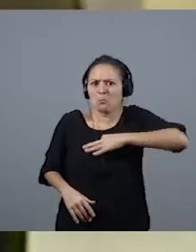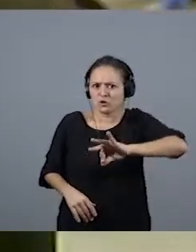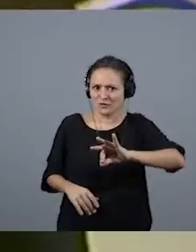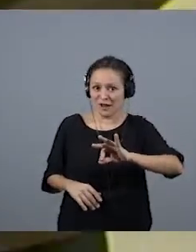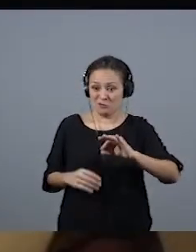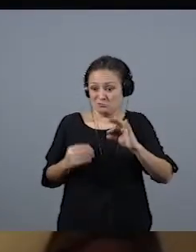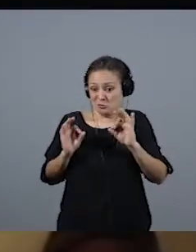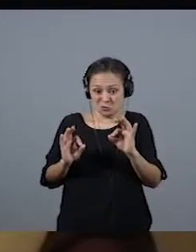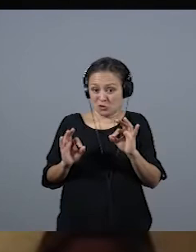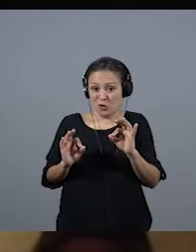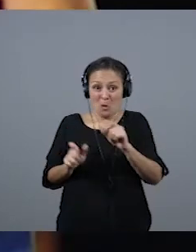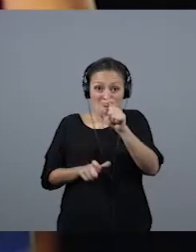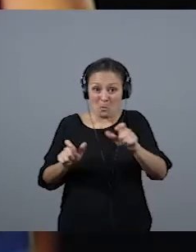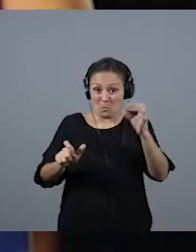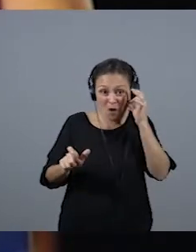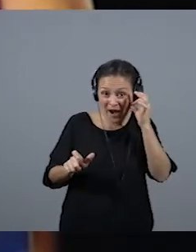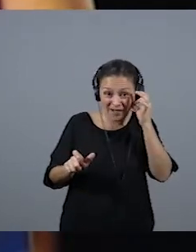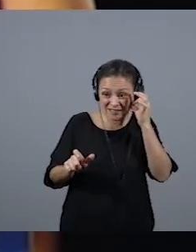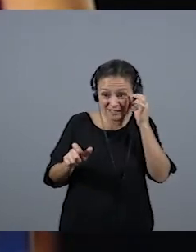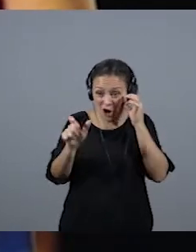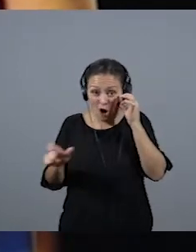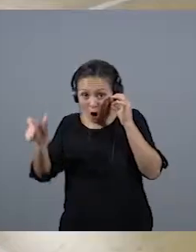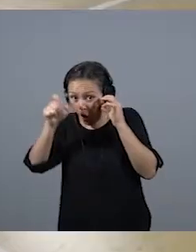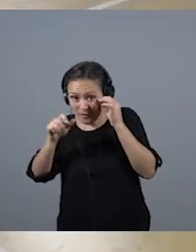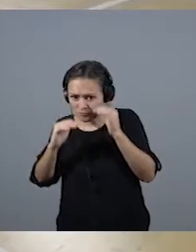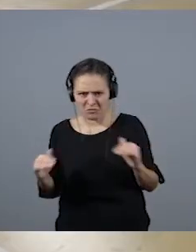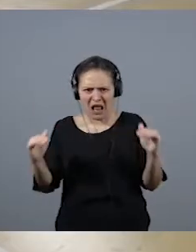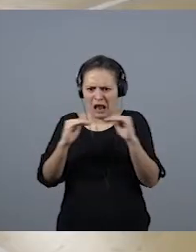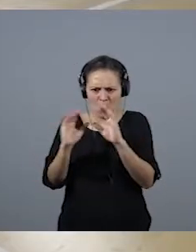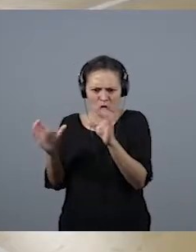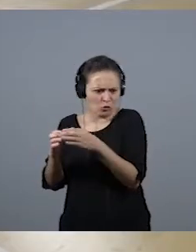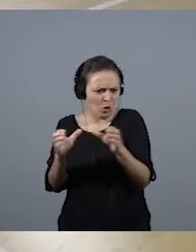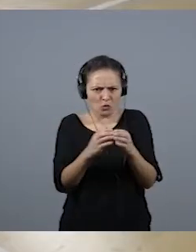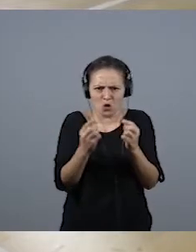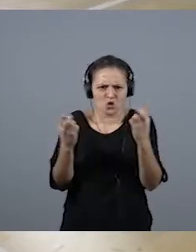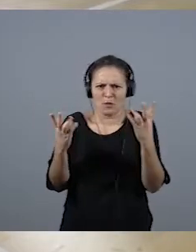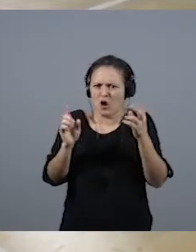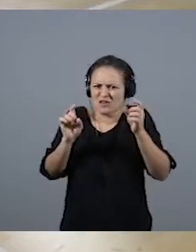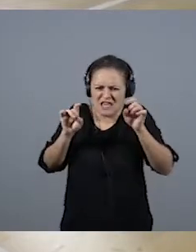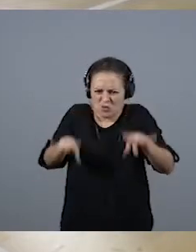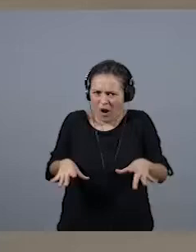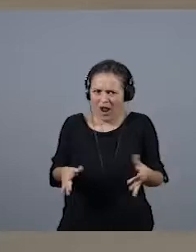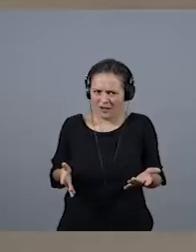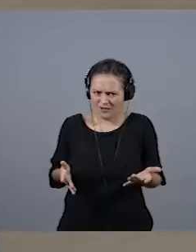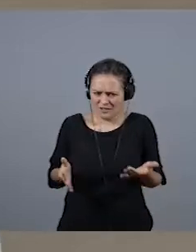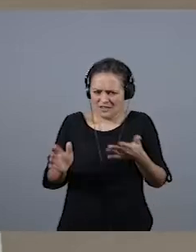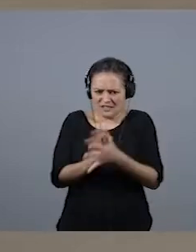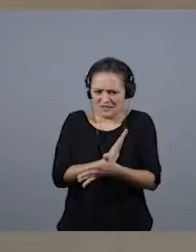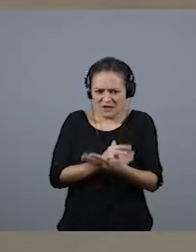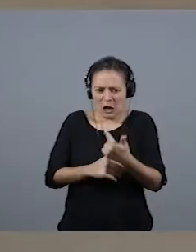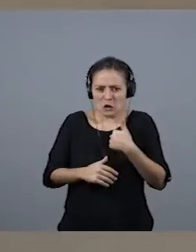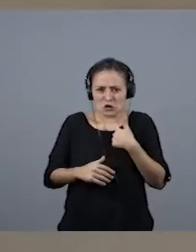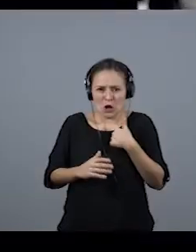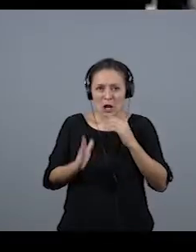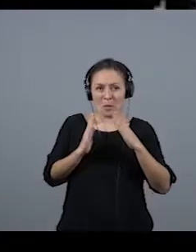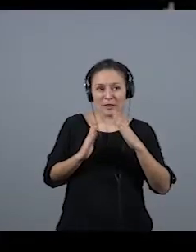misma cantidad de mujeres que de hombres. Nunca he sido consciente de lo que significó mi irrupción con los